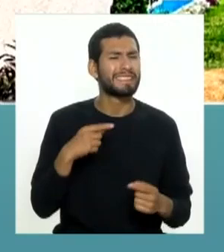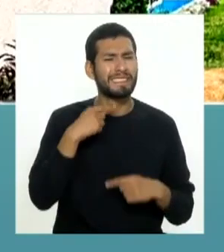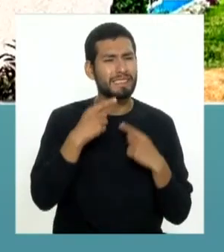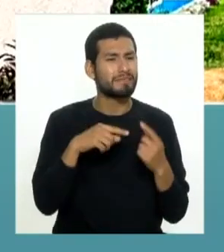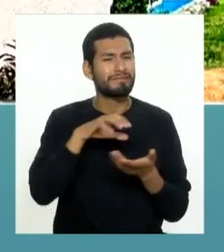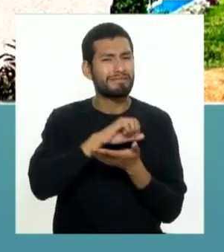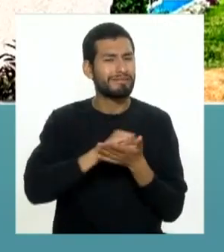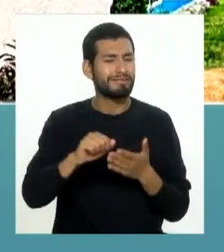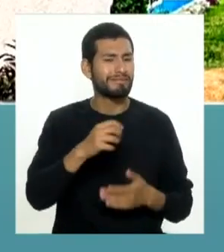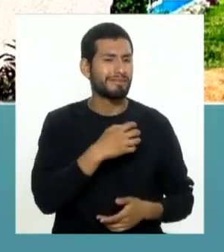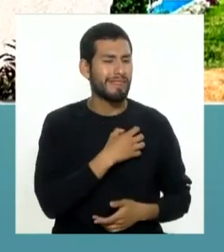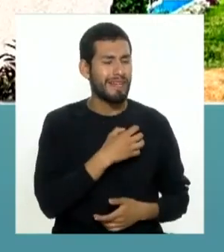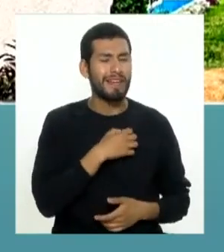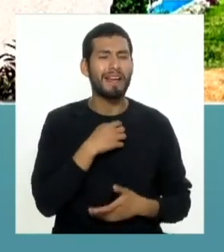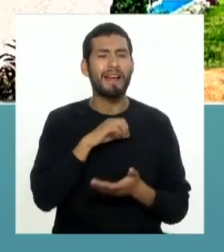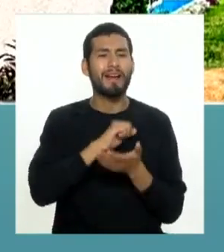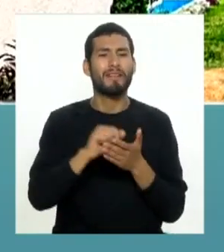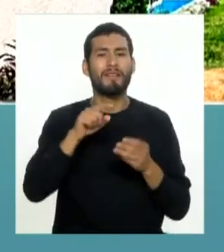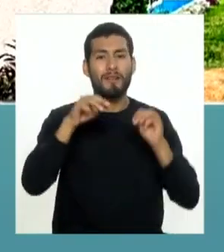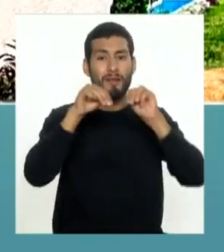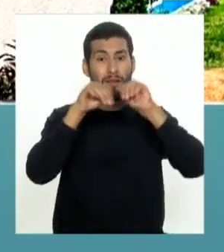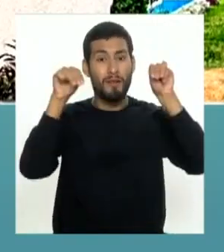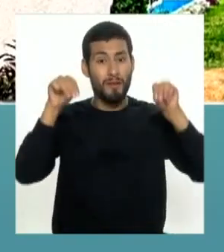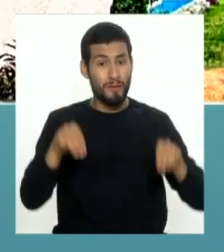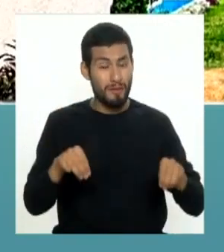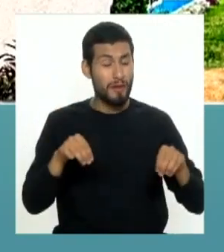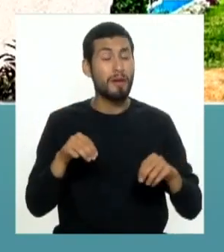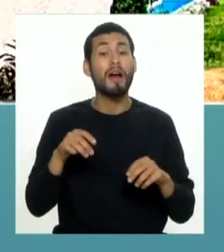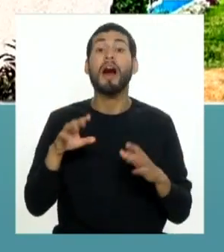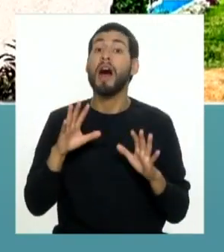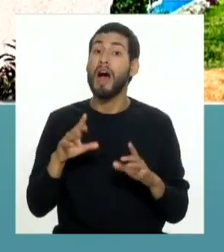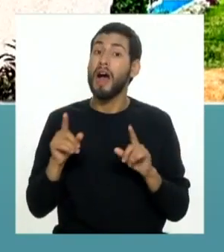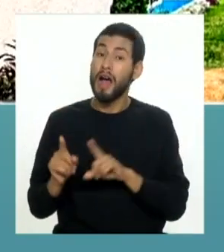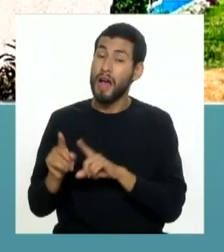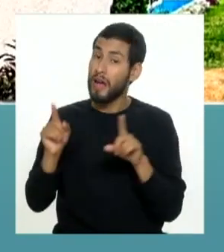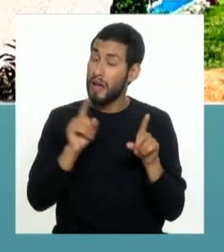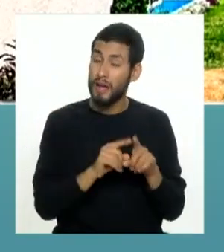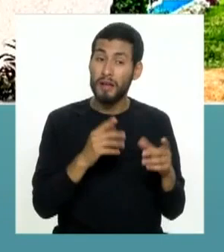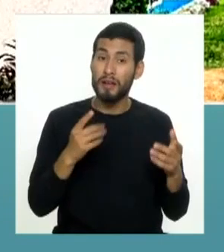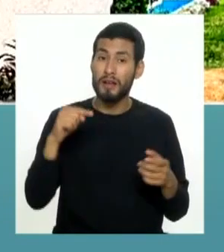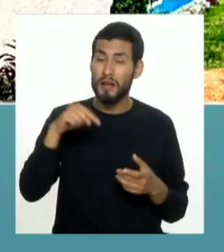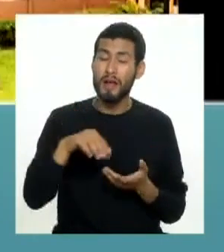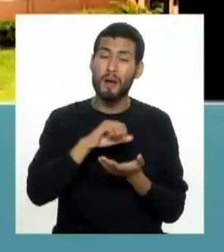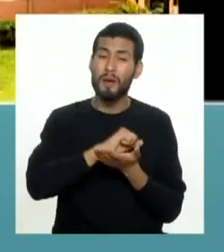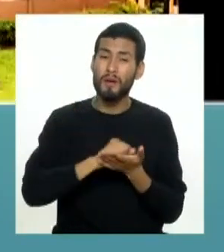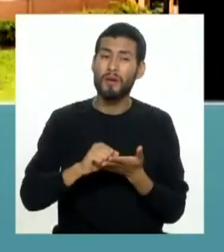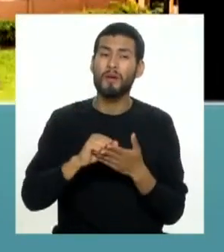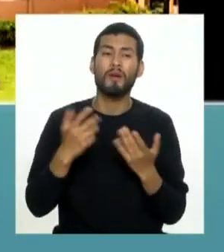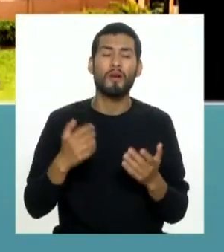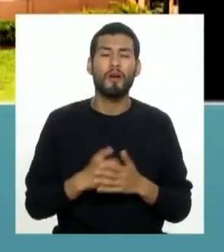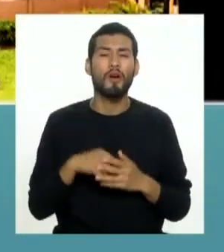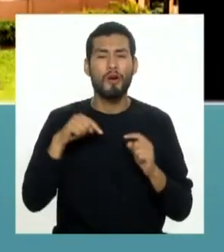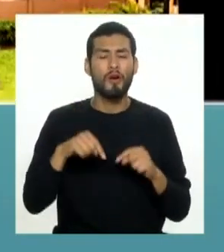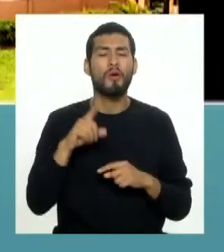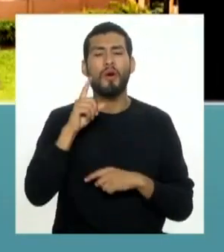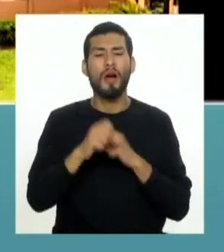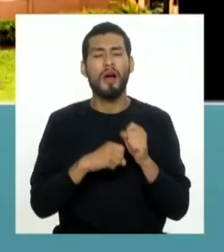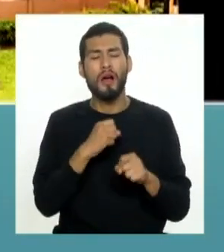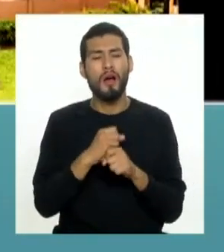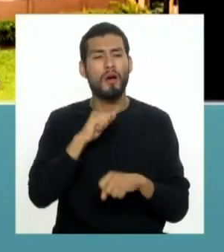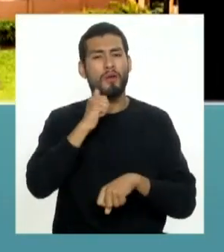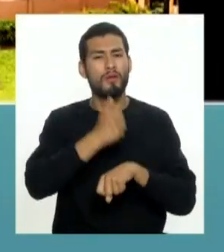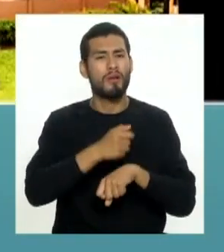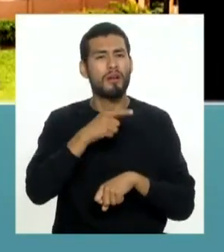este mes de mayo, mes de los museos, pero además este mes es el mes donde cumple un año más de